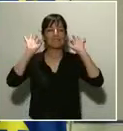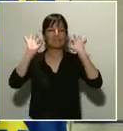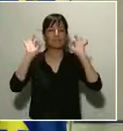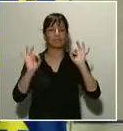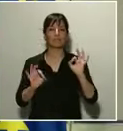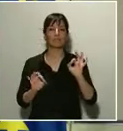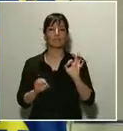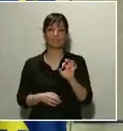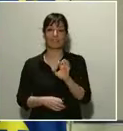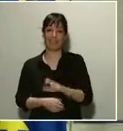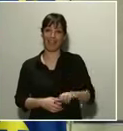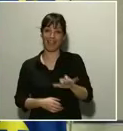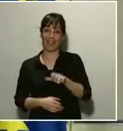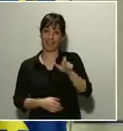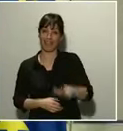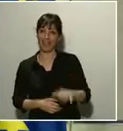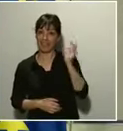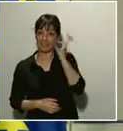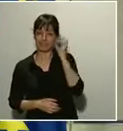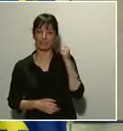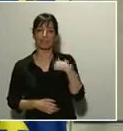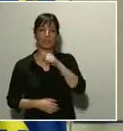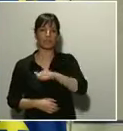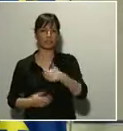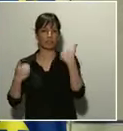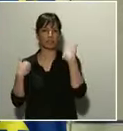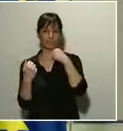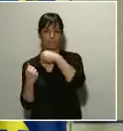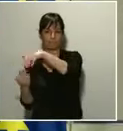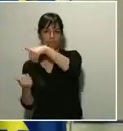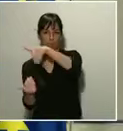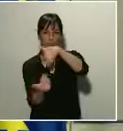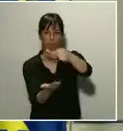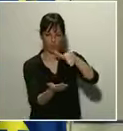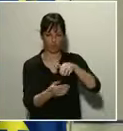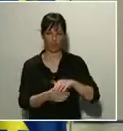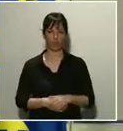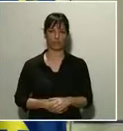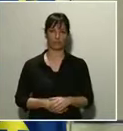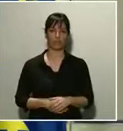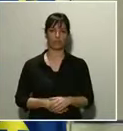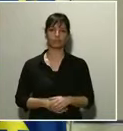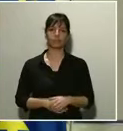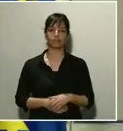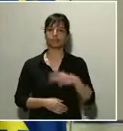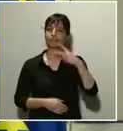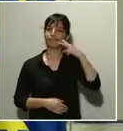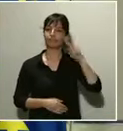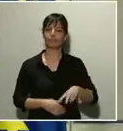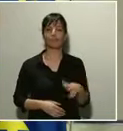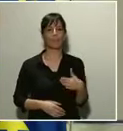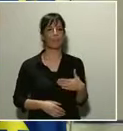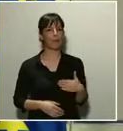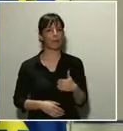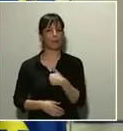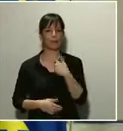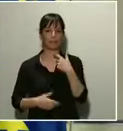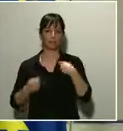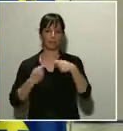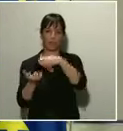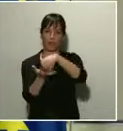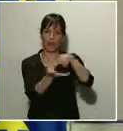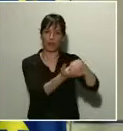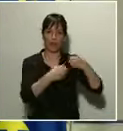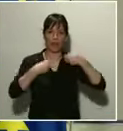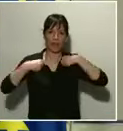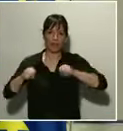y a los reponedores. Quiero reconocer el papel que está jugando la distribución comercial, empresas y trabajadores